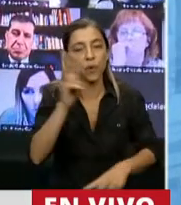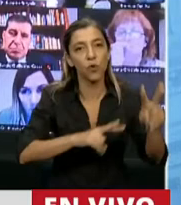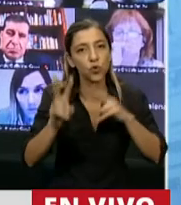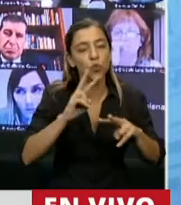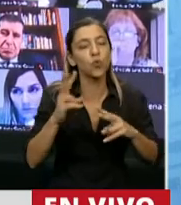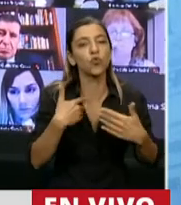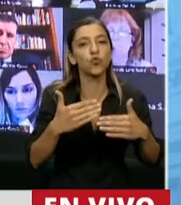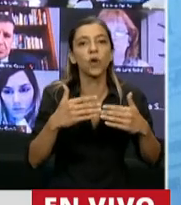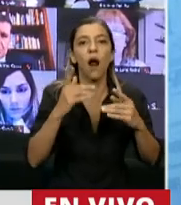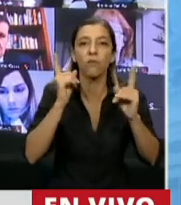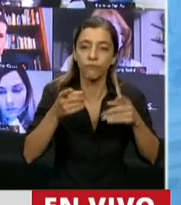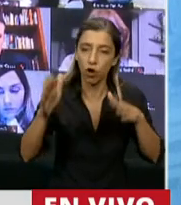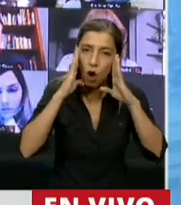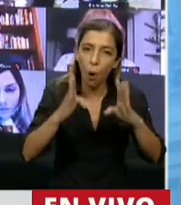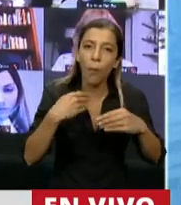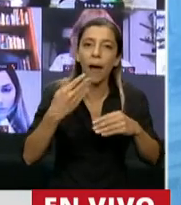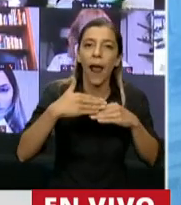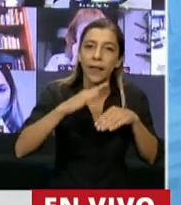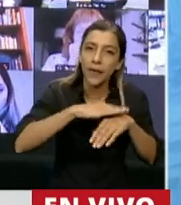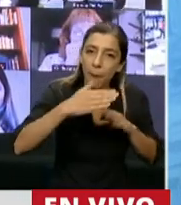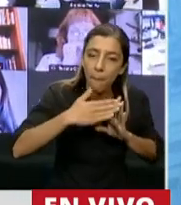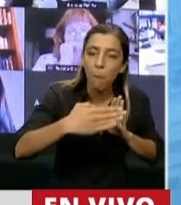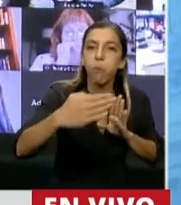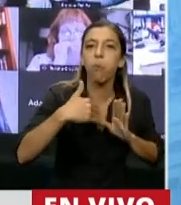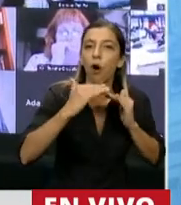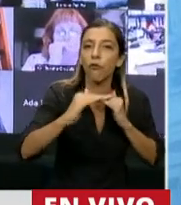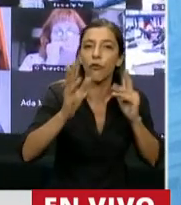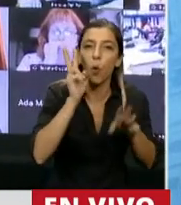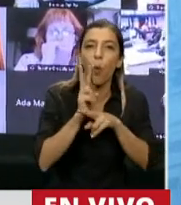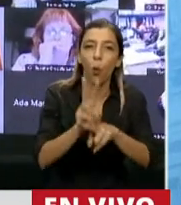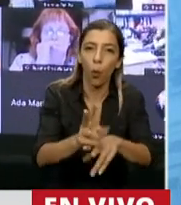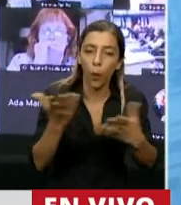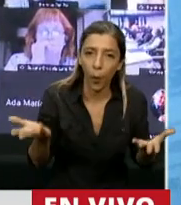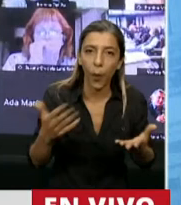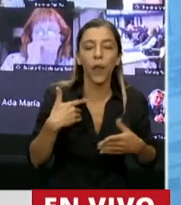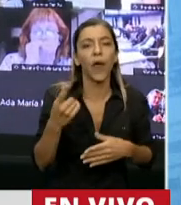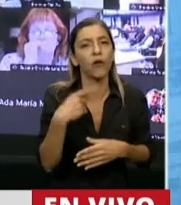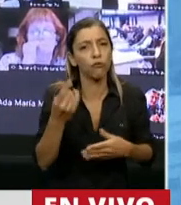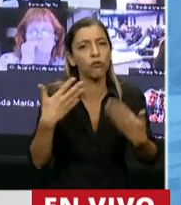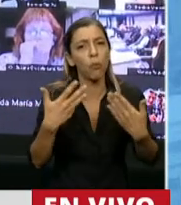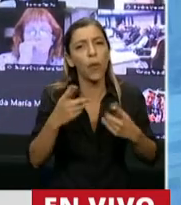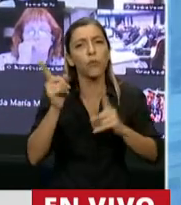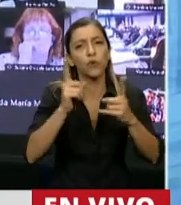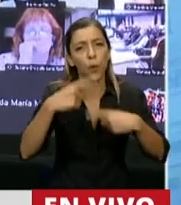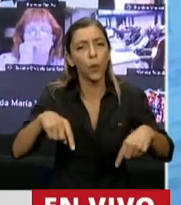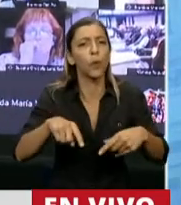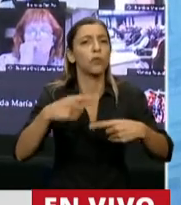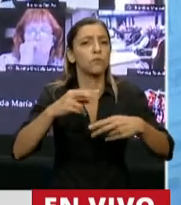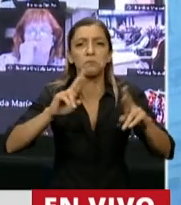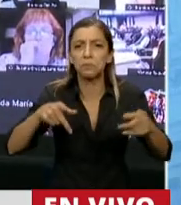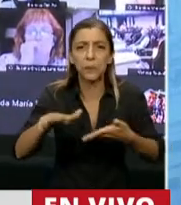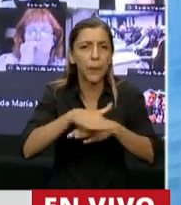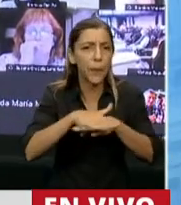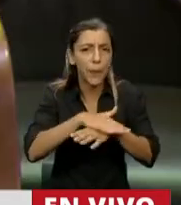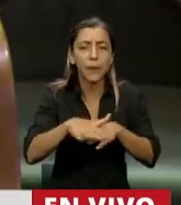cosas, pero también en aquellas pequeñas cosas que están al alcance de nuestra mano de manera muy simple y que nos permiten hacer algo tan básico,